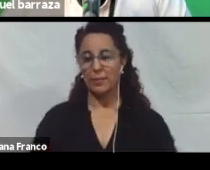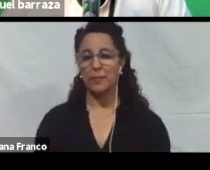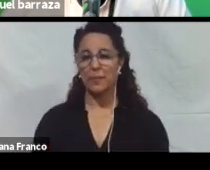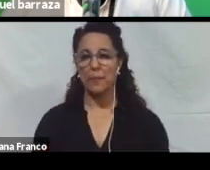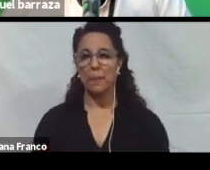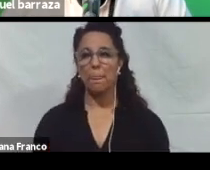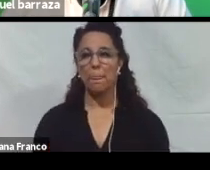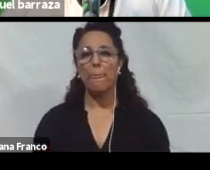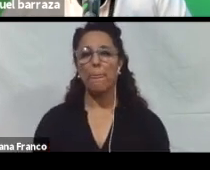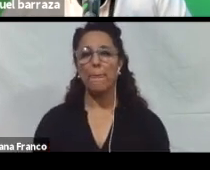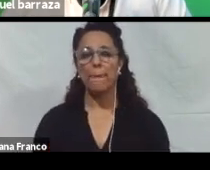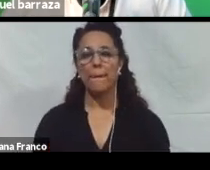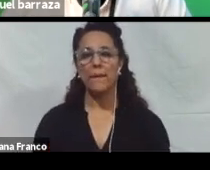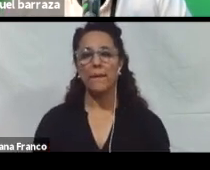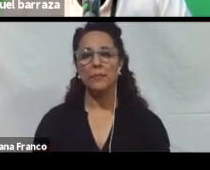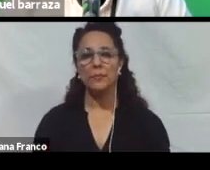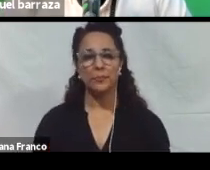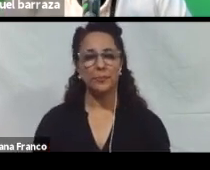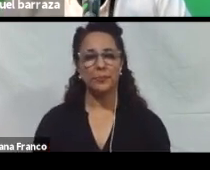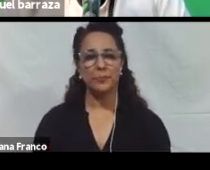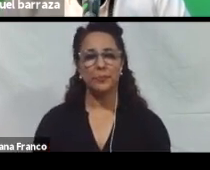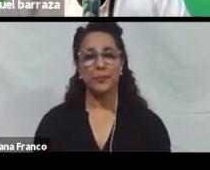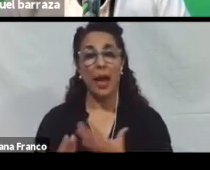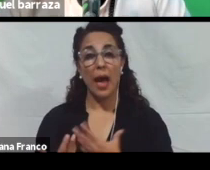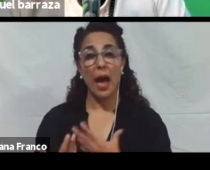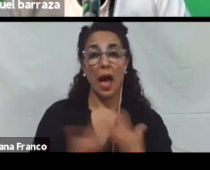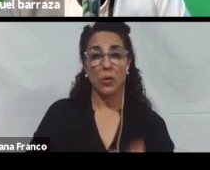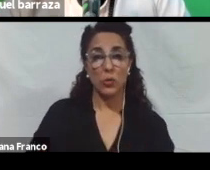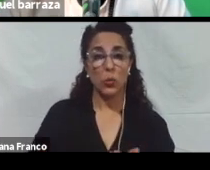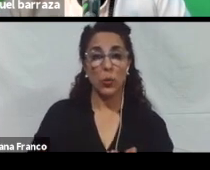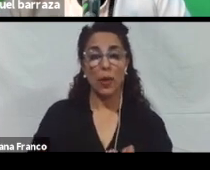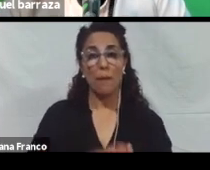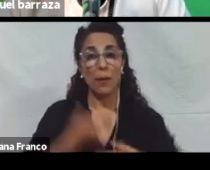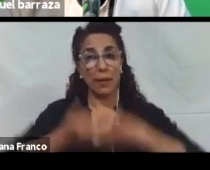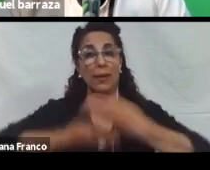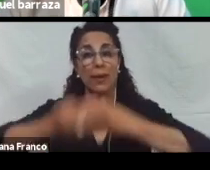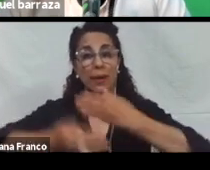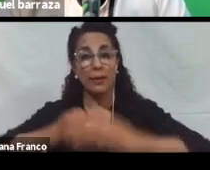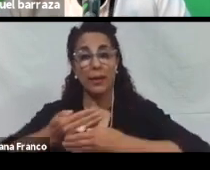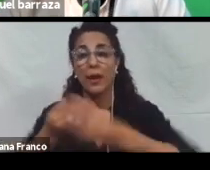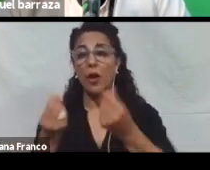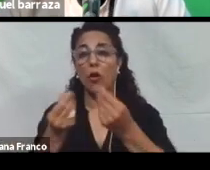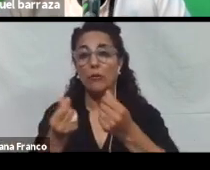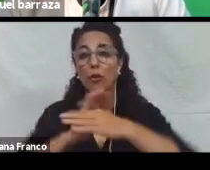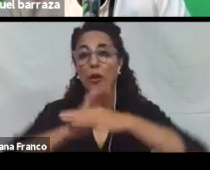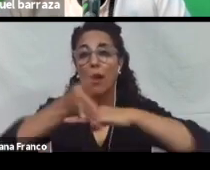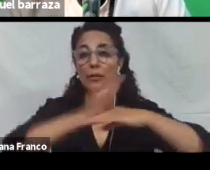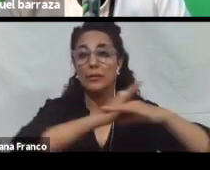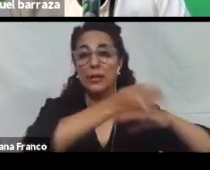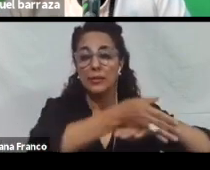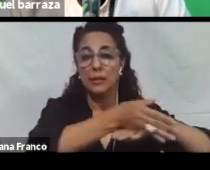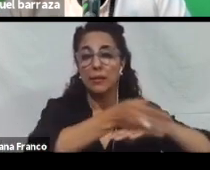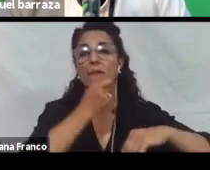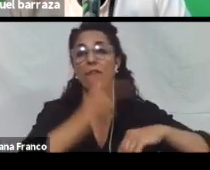Tiene que tener ayuda para generar contenidos accesibles. Tiene que tener fases o botones